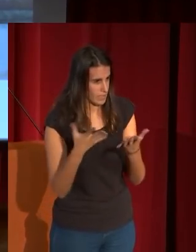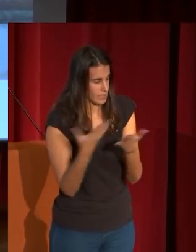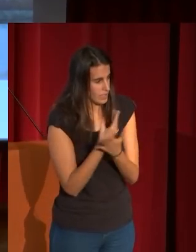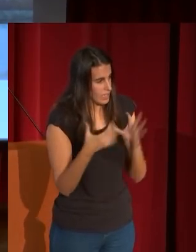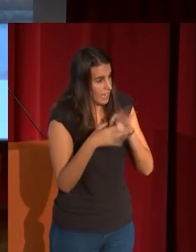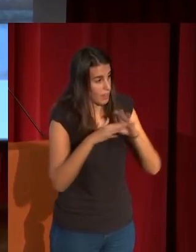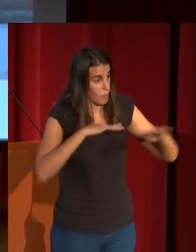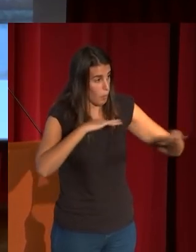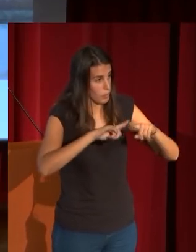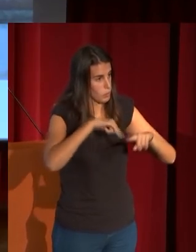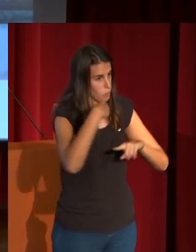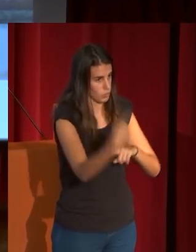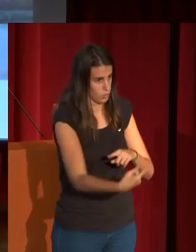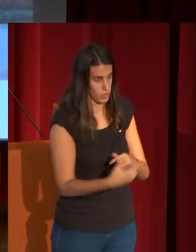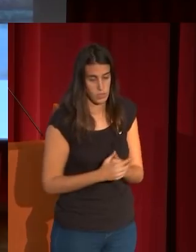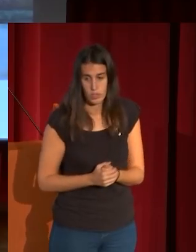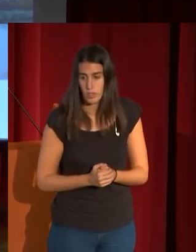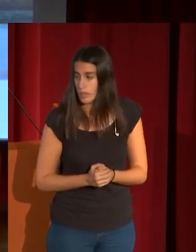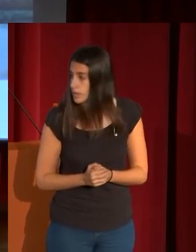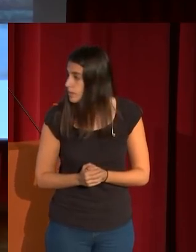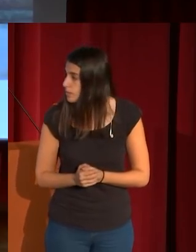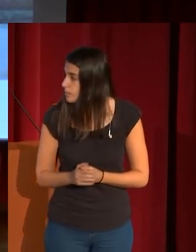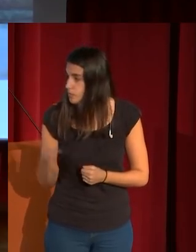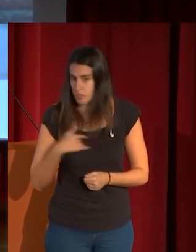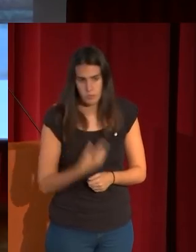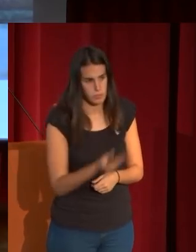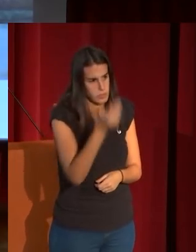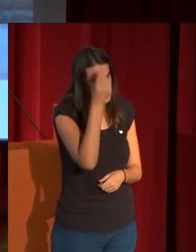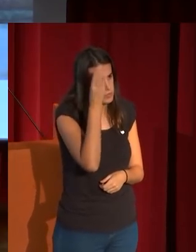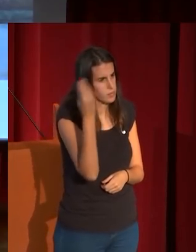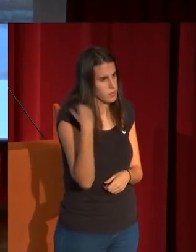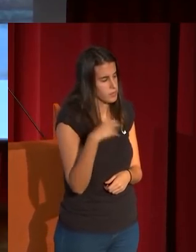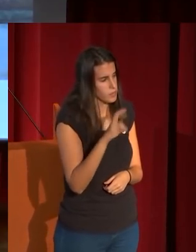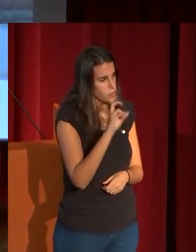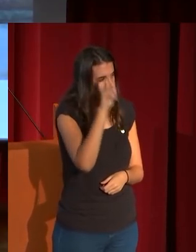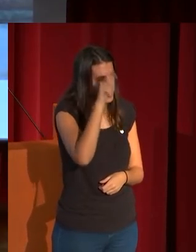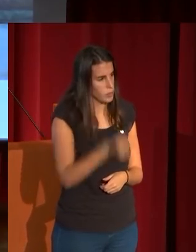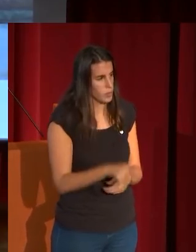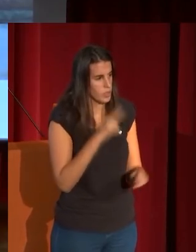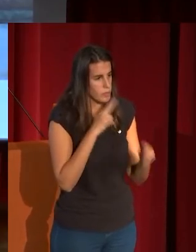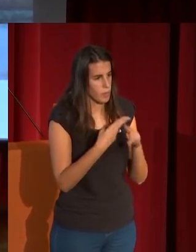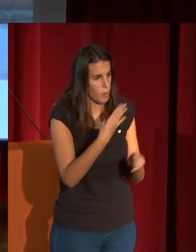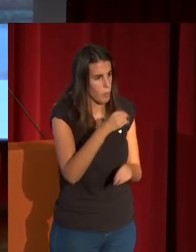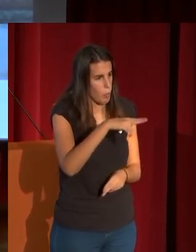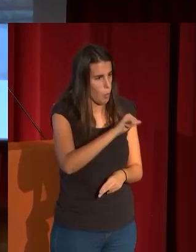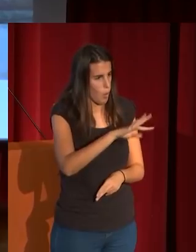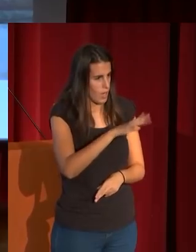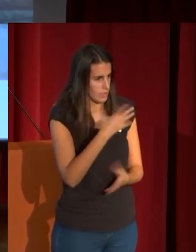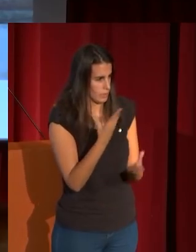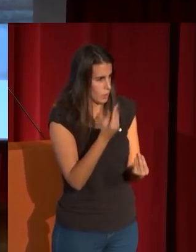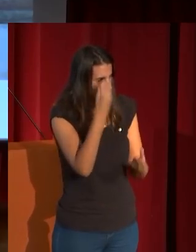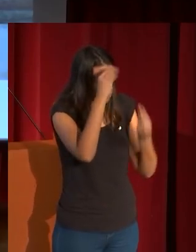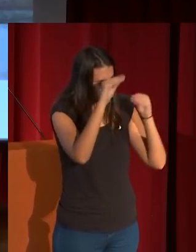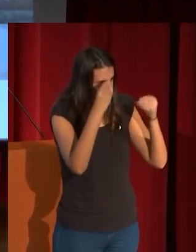muy posteriores no se puede decir pero uno piensa casi en Bonnard y en la pintura decorativista de